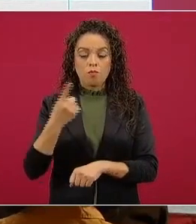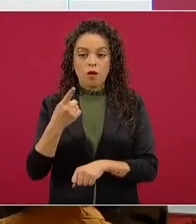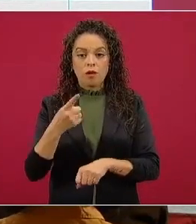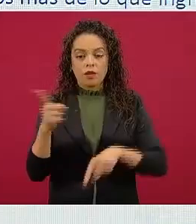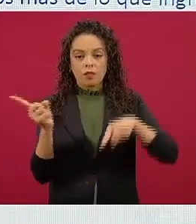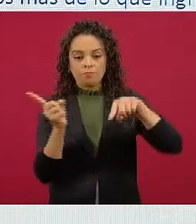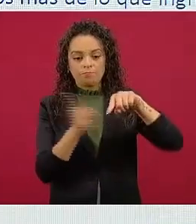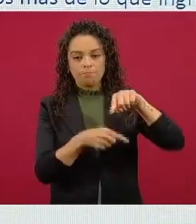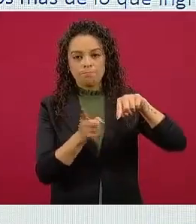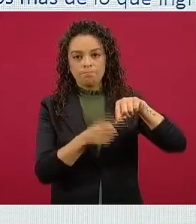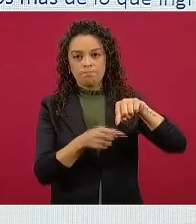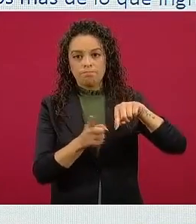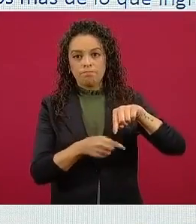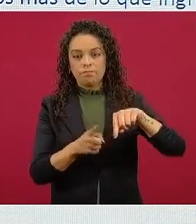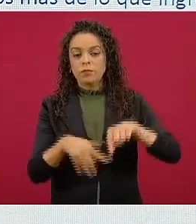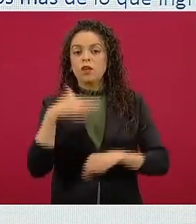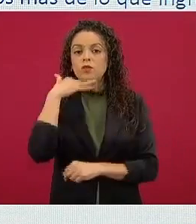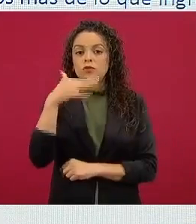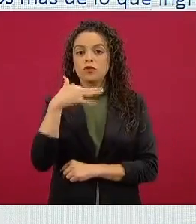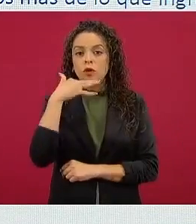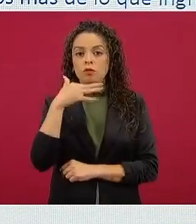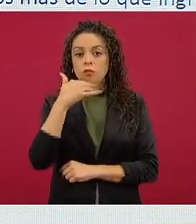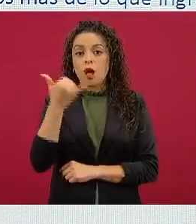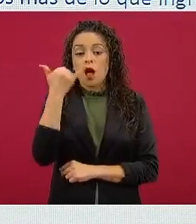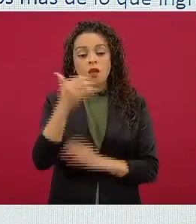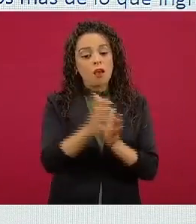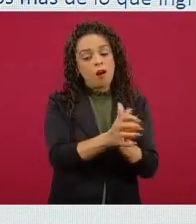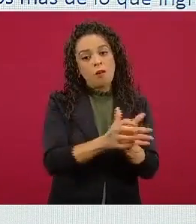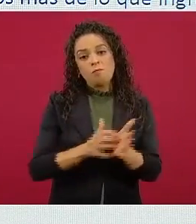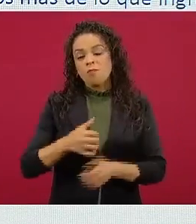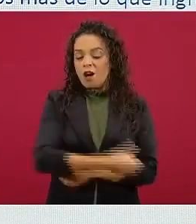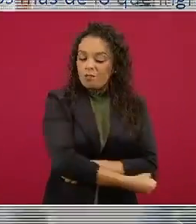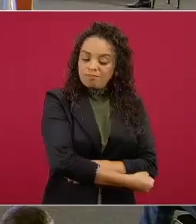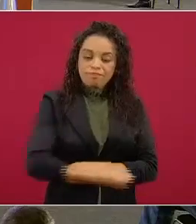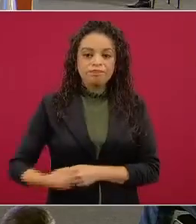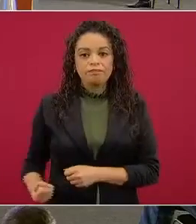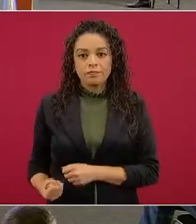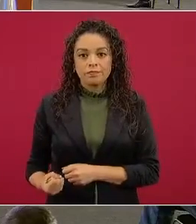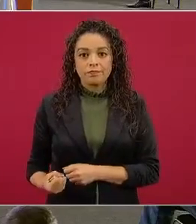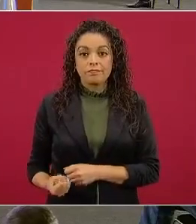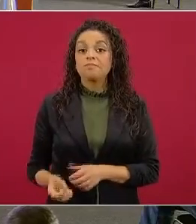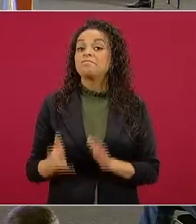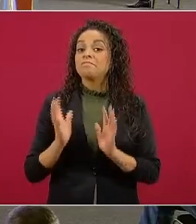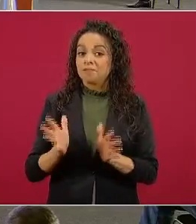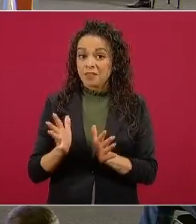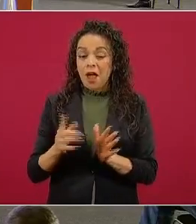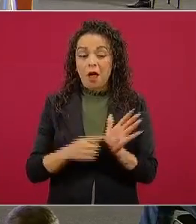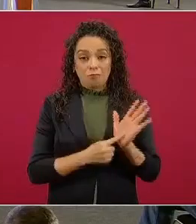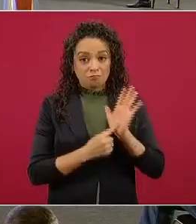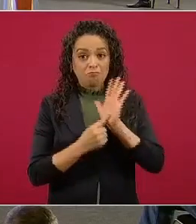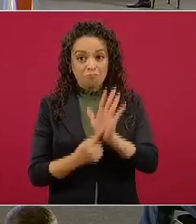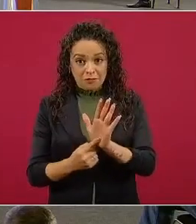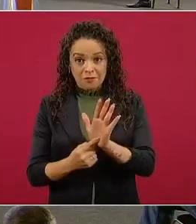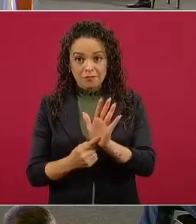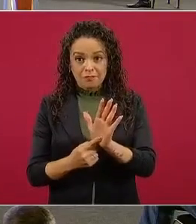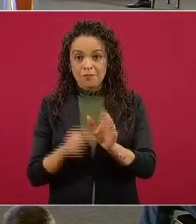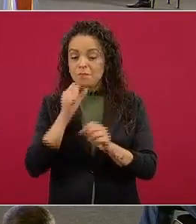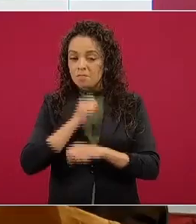con austeridad. Cumplido. Ya lo demostramos. No hace falta